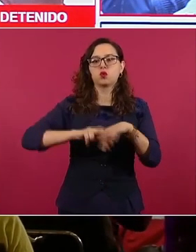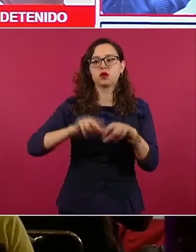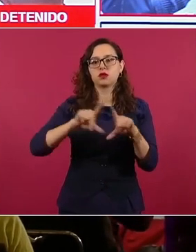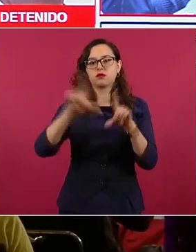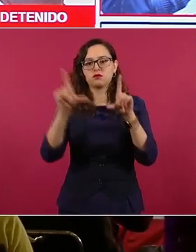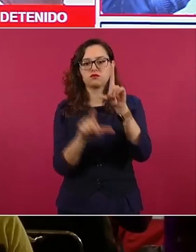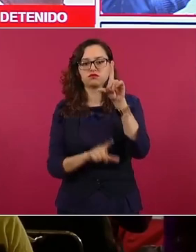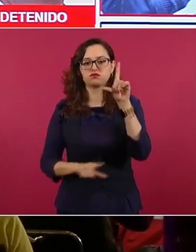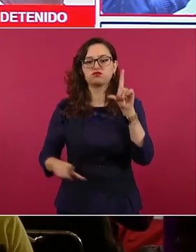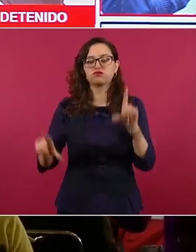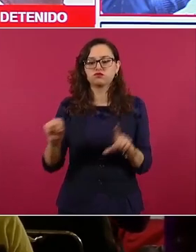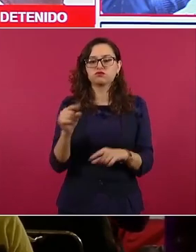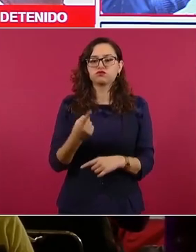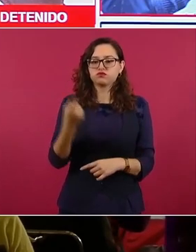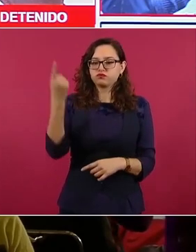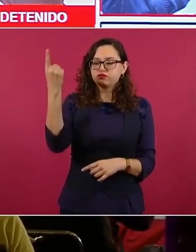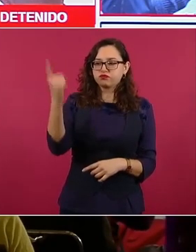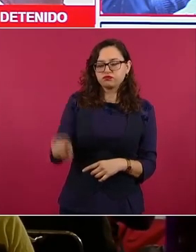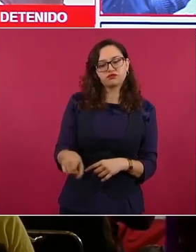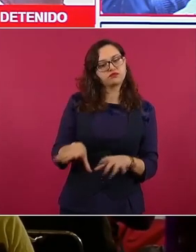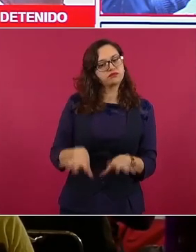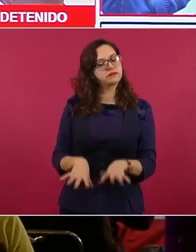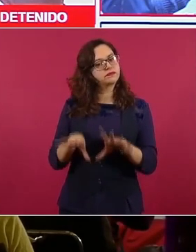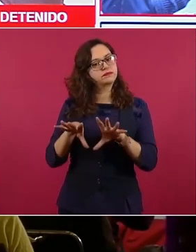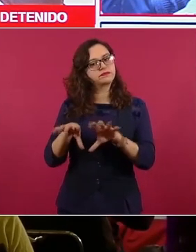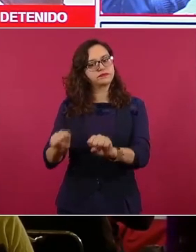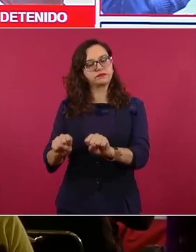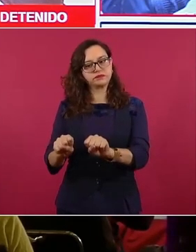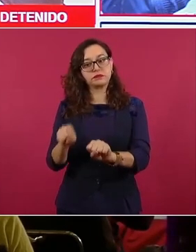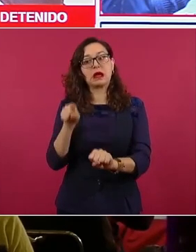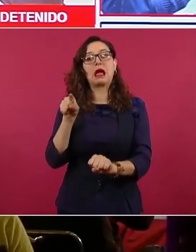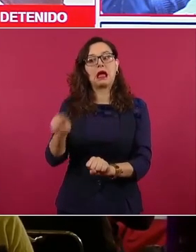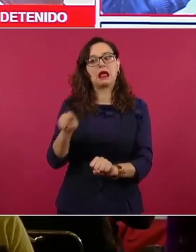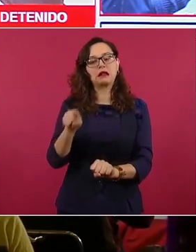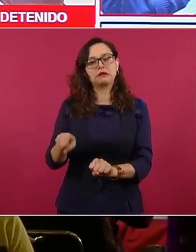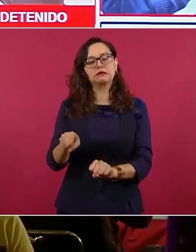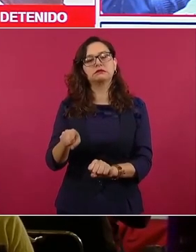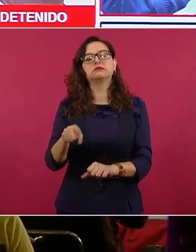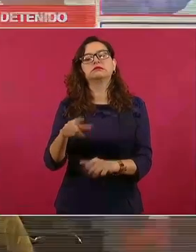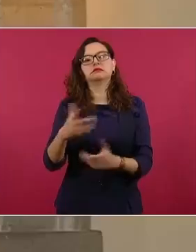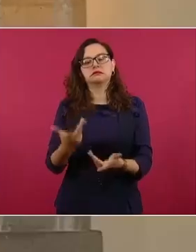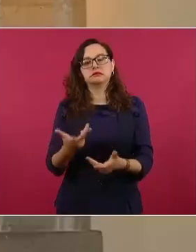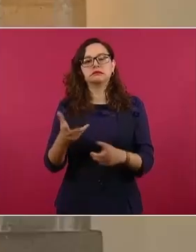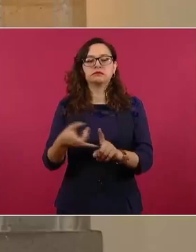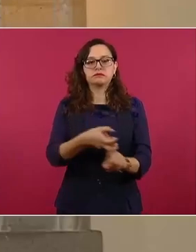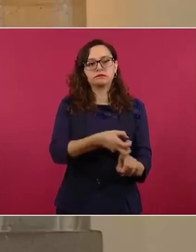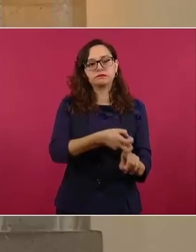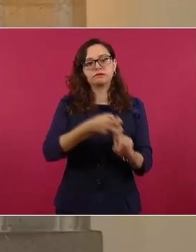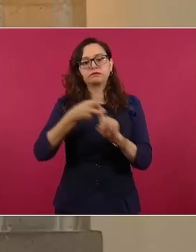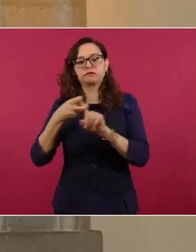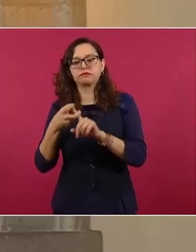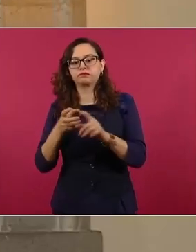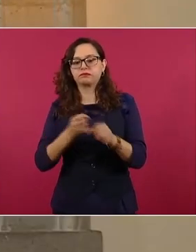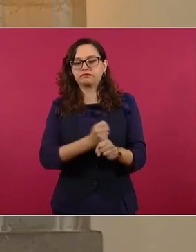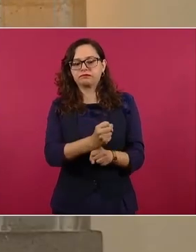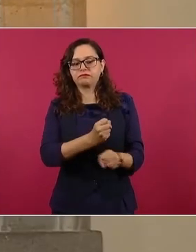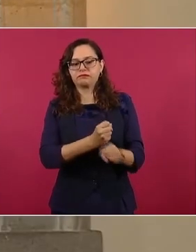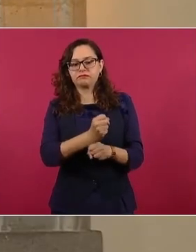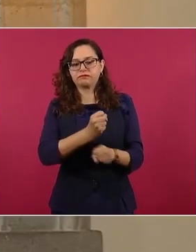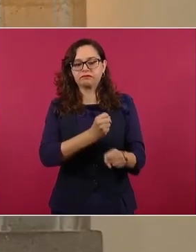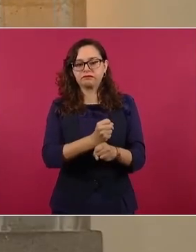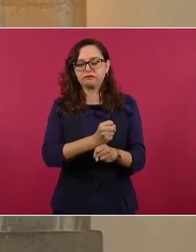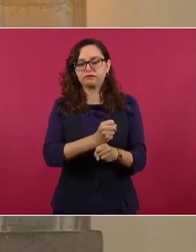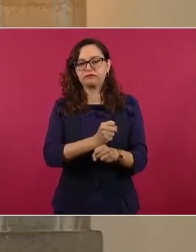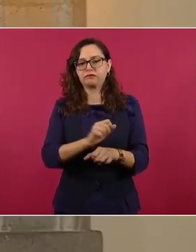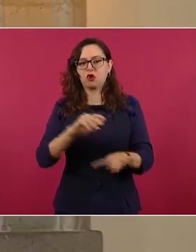este mandamiento judicial por los delitos de desaparición forzada, tortura y contra la administración de justicia